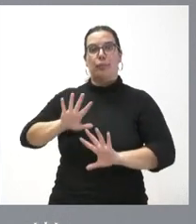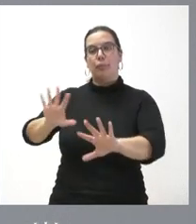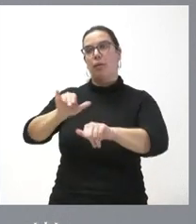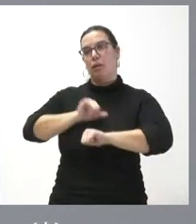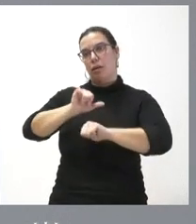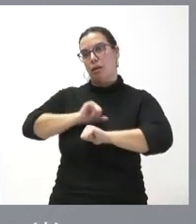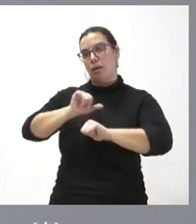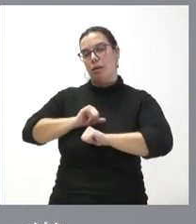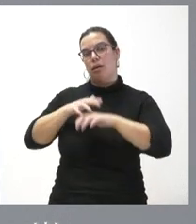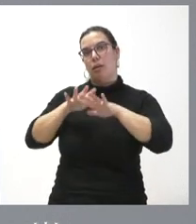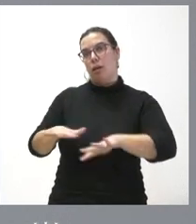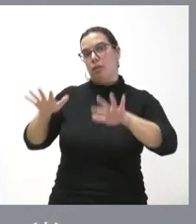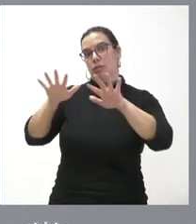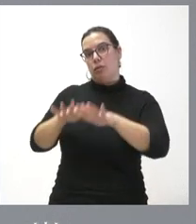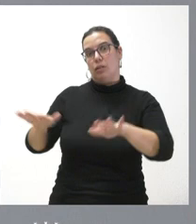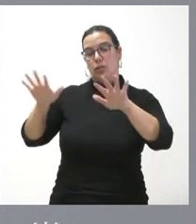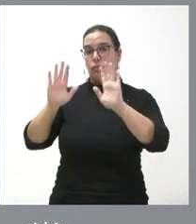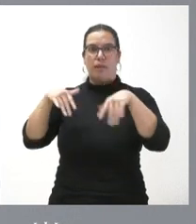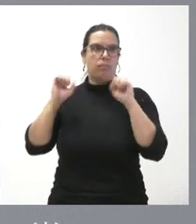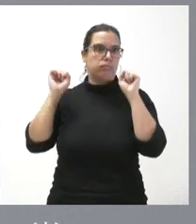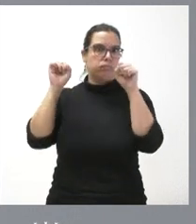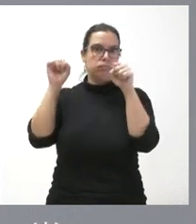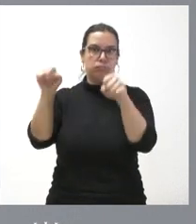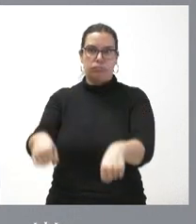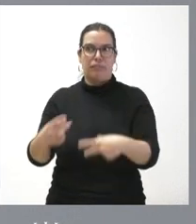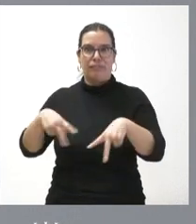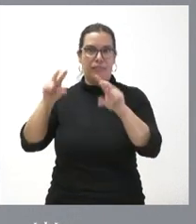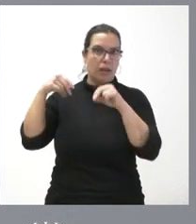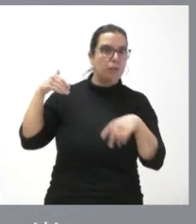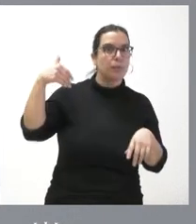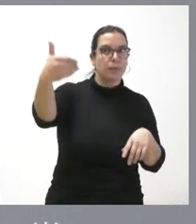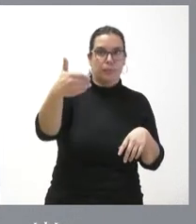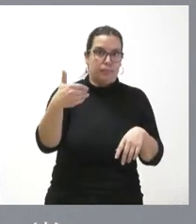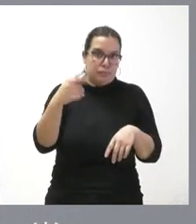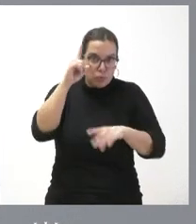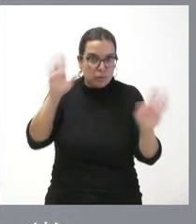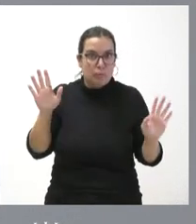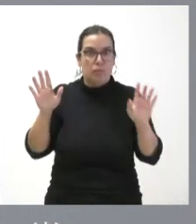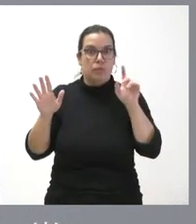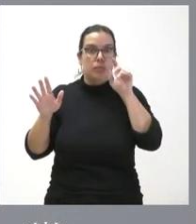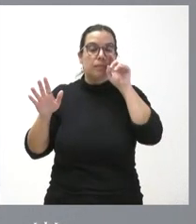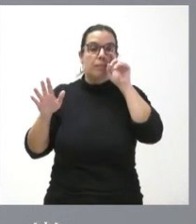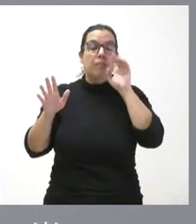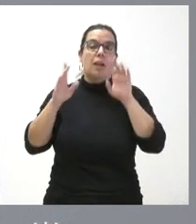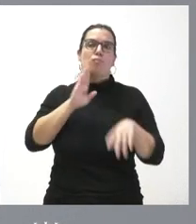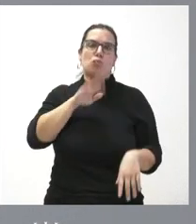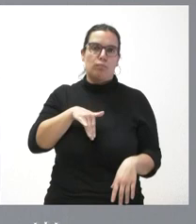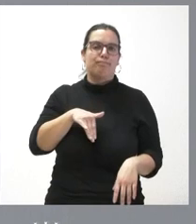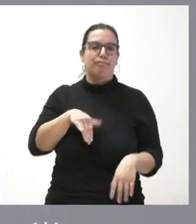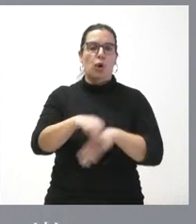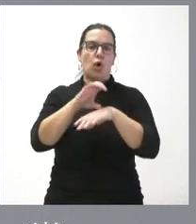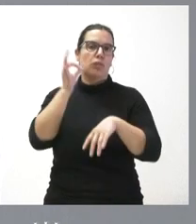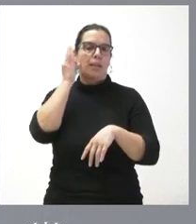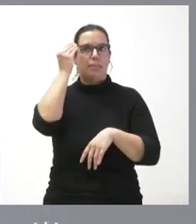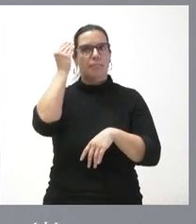a ese ritmo el proyecto tardaría muchísimo en poderse terminar si es que algún día lo debemos terminar ha parecido más oportuno para la consejería dar por